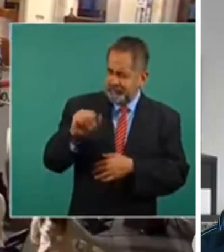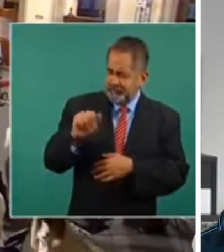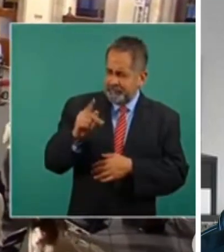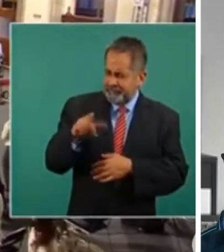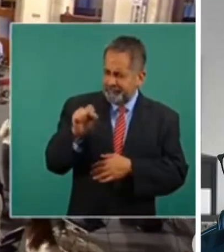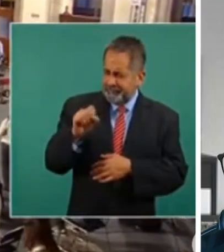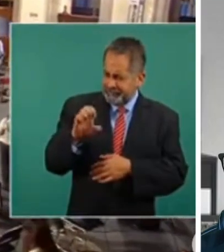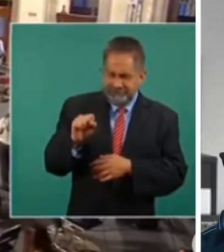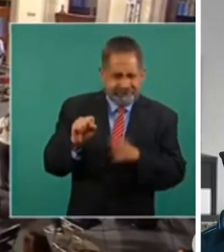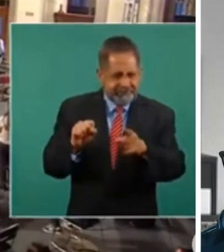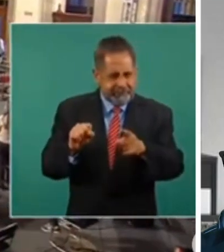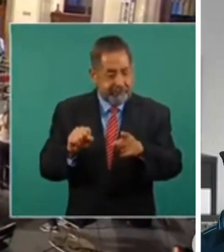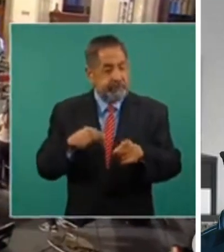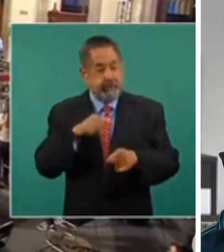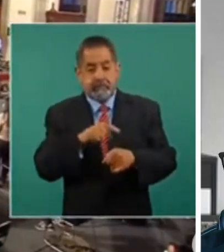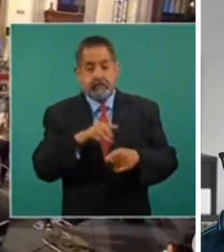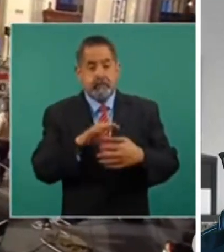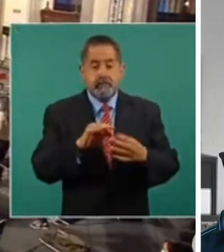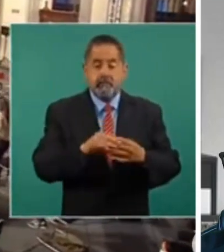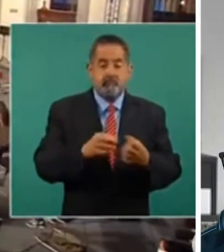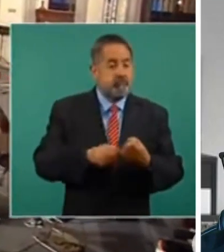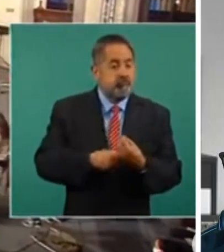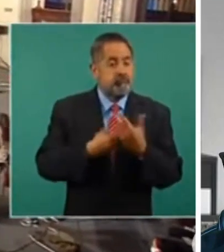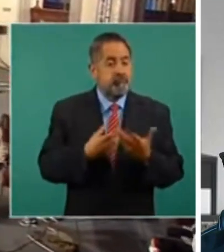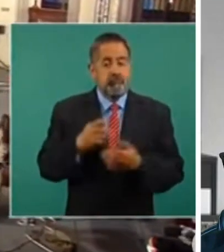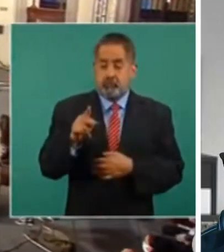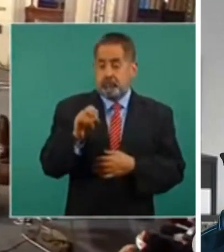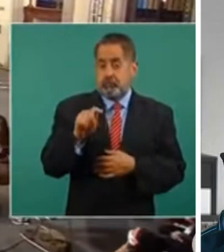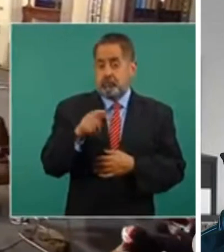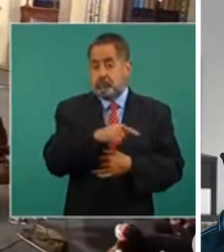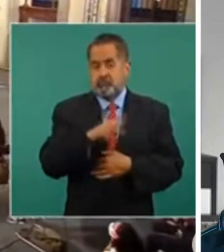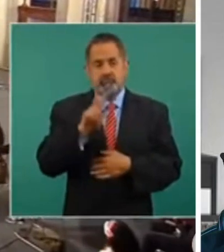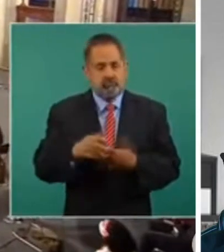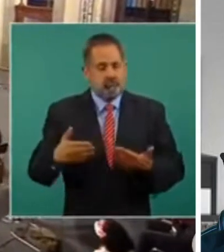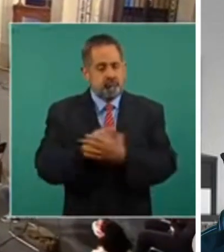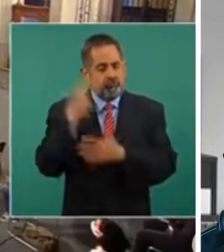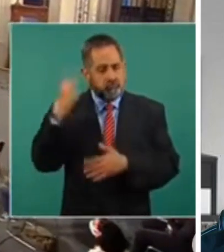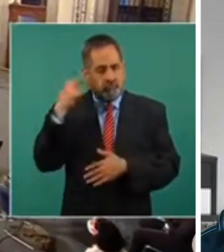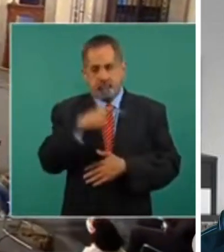sí, era poeta, sí, estuvo veracruzano, creo.